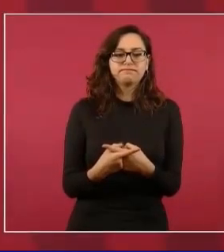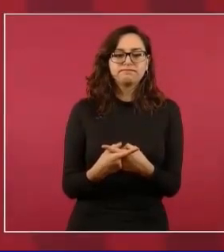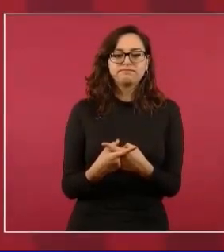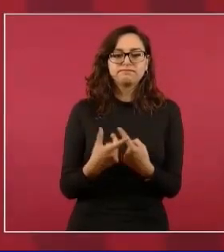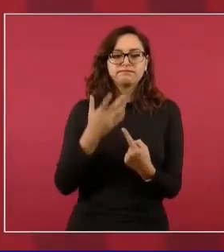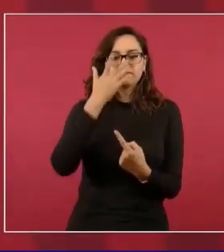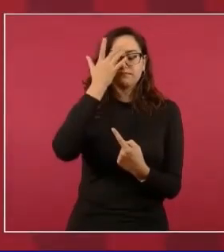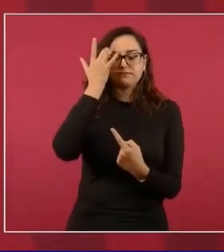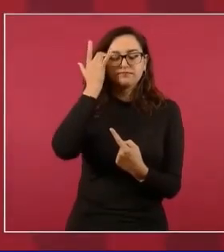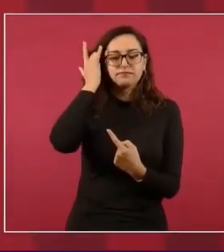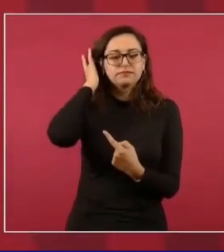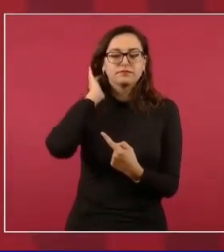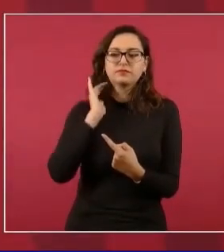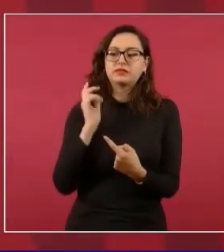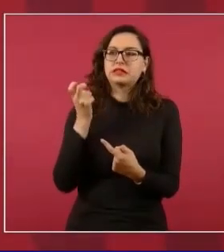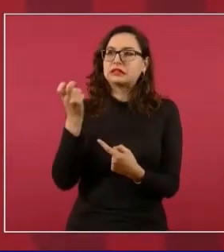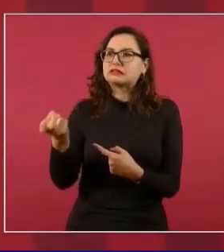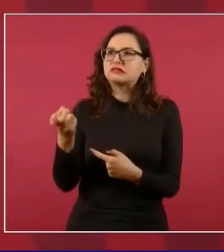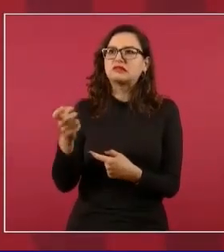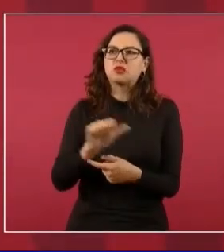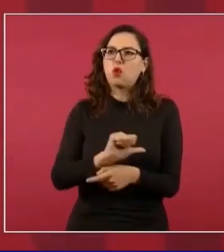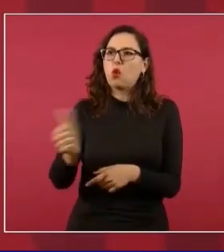es oportunismo,